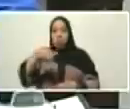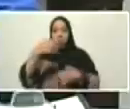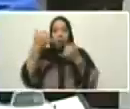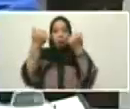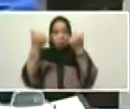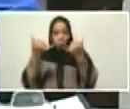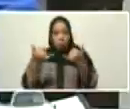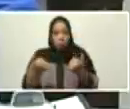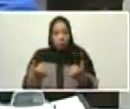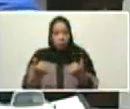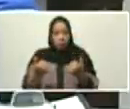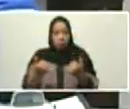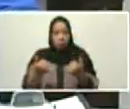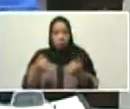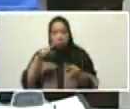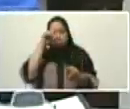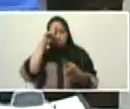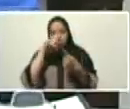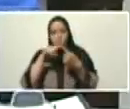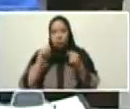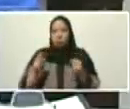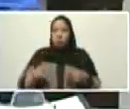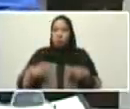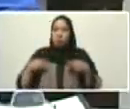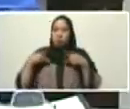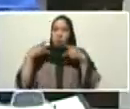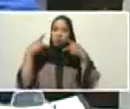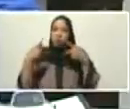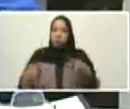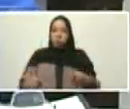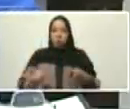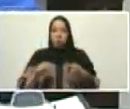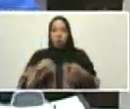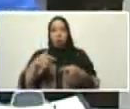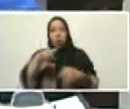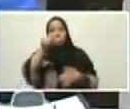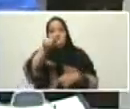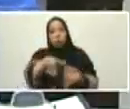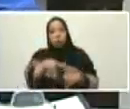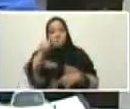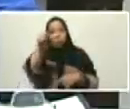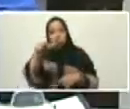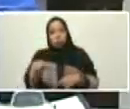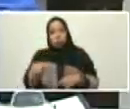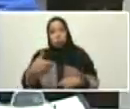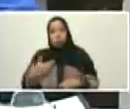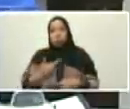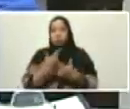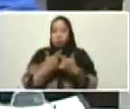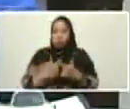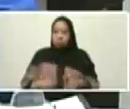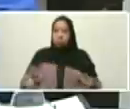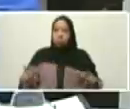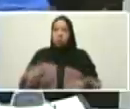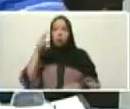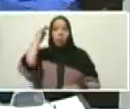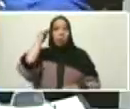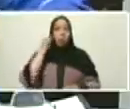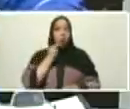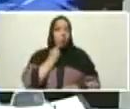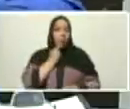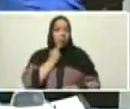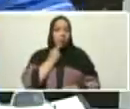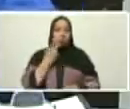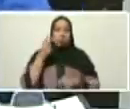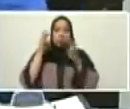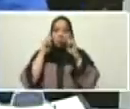legado de una voluntad férrea, la voluntad de vencer del libertador Simón Bolívar con